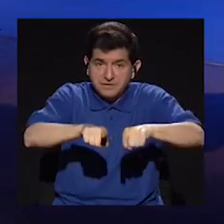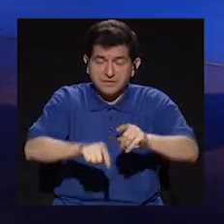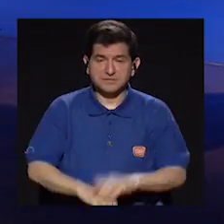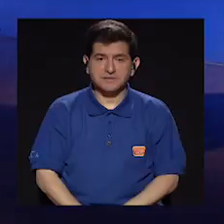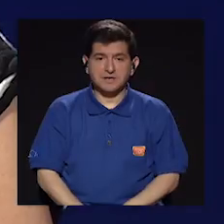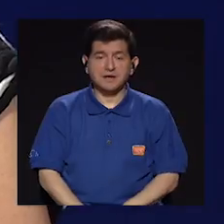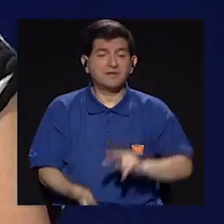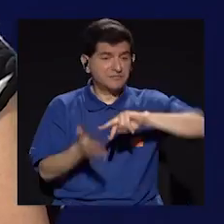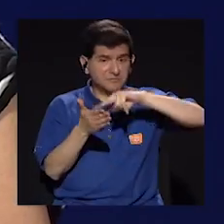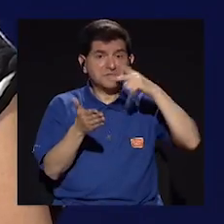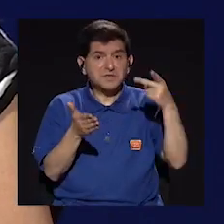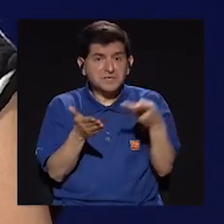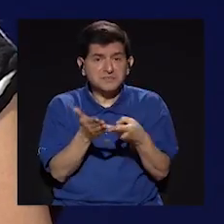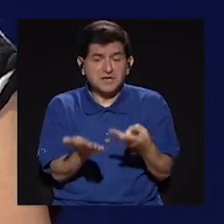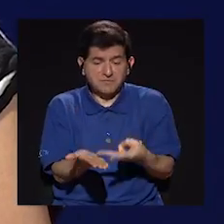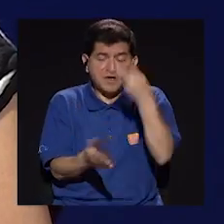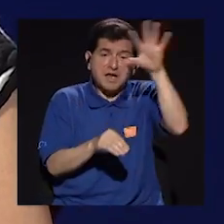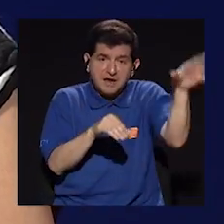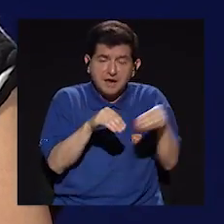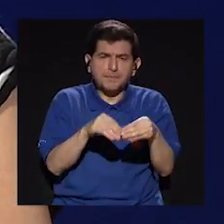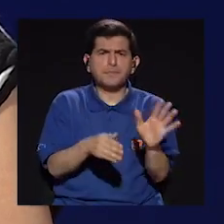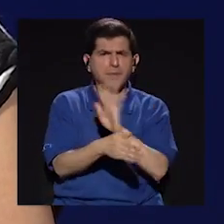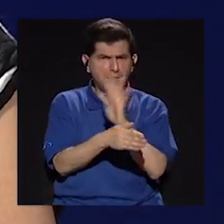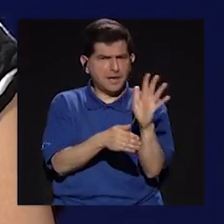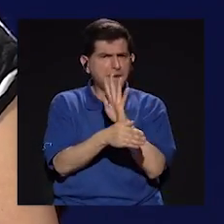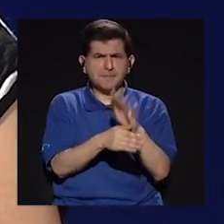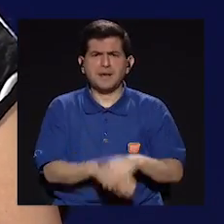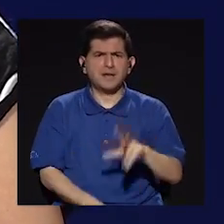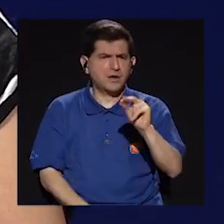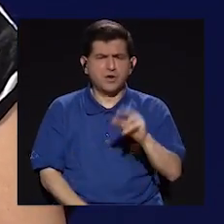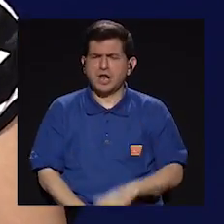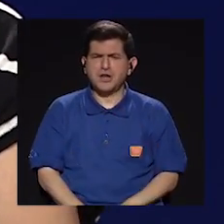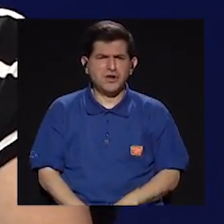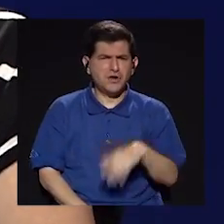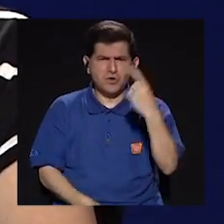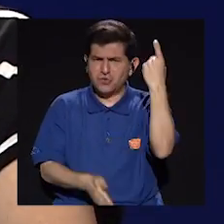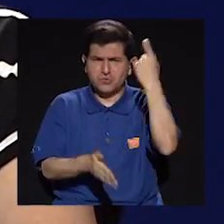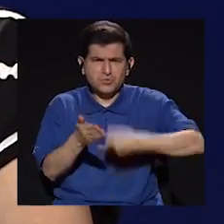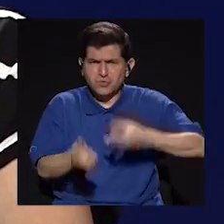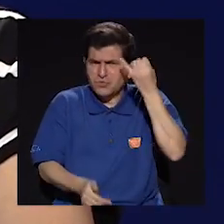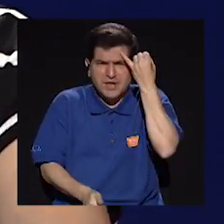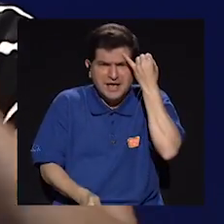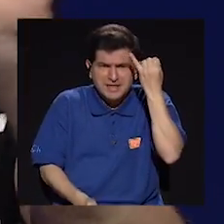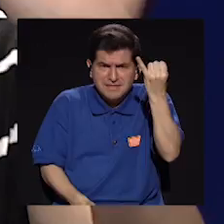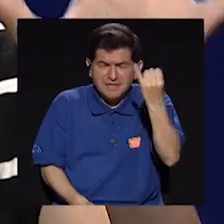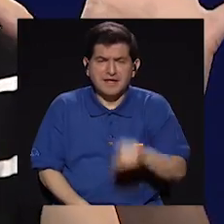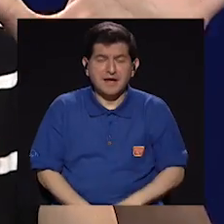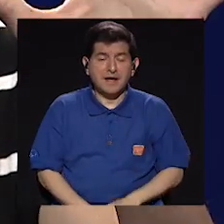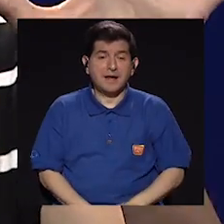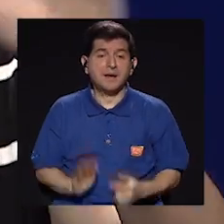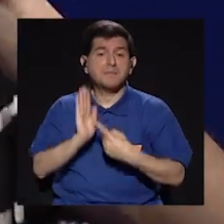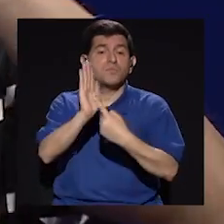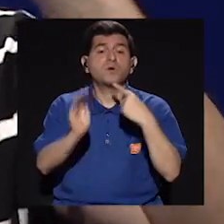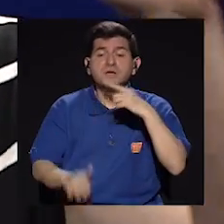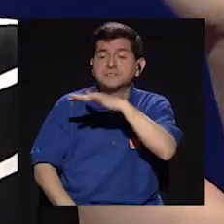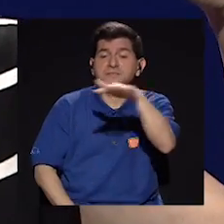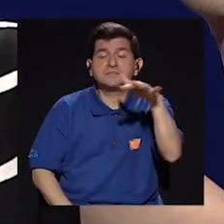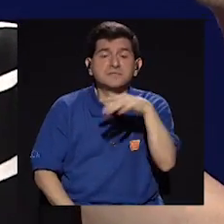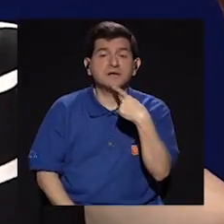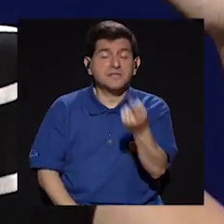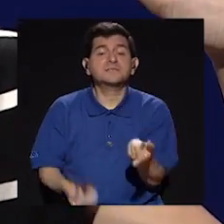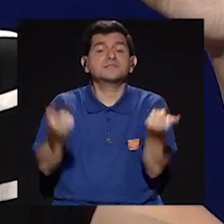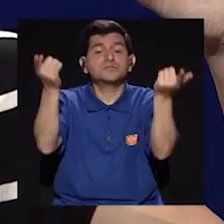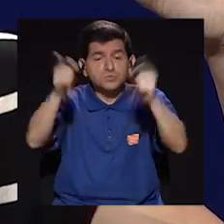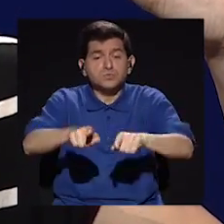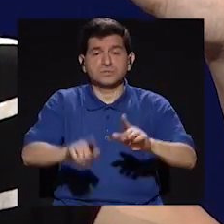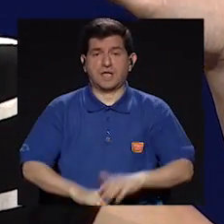Y eso le da un valor agregado. Además, la película no es adoctrinante, ¿sabes? Simplemente pone en escena una realidad y como que dice,